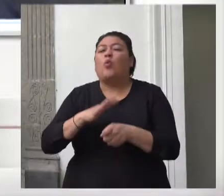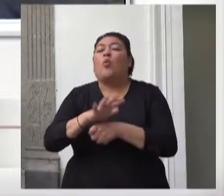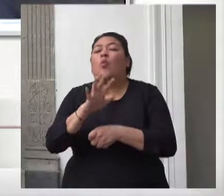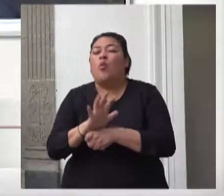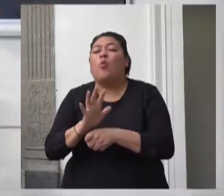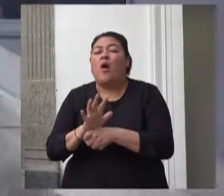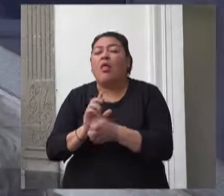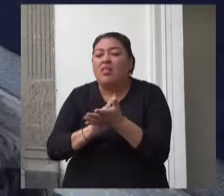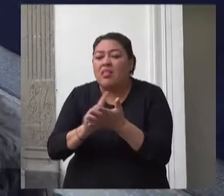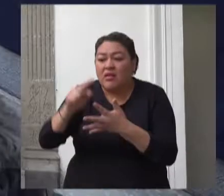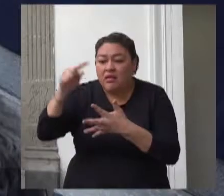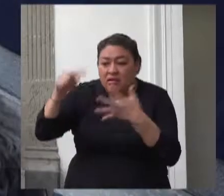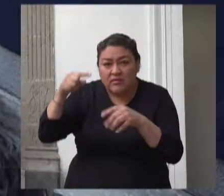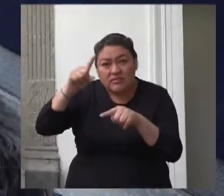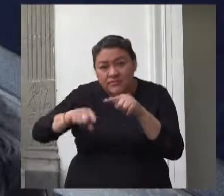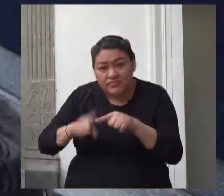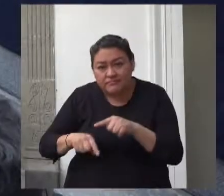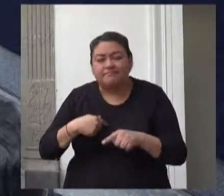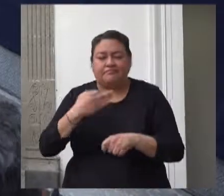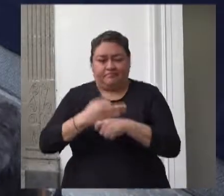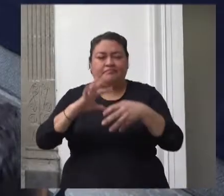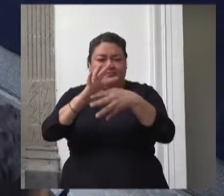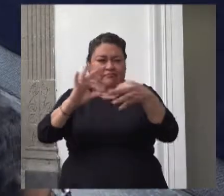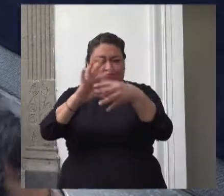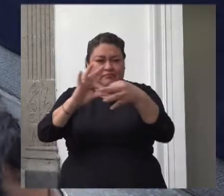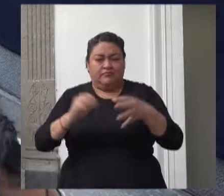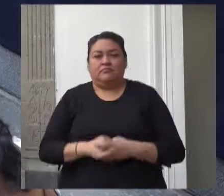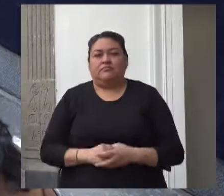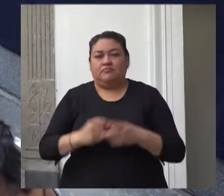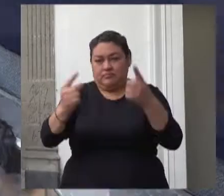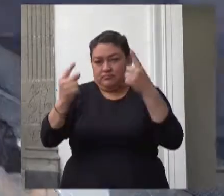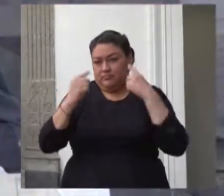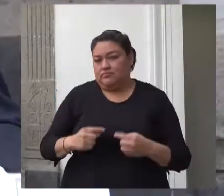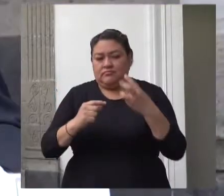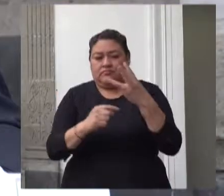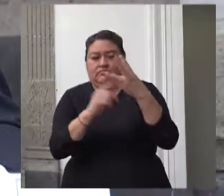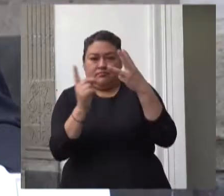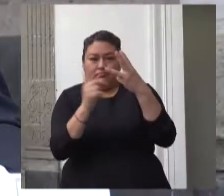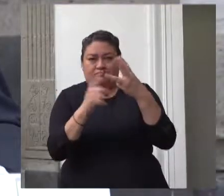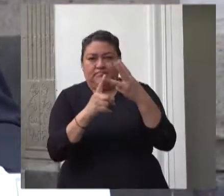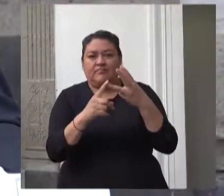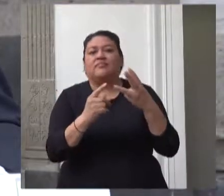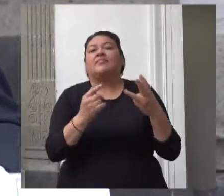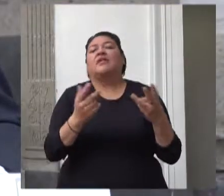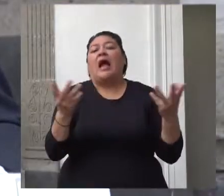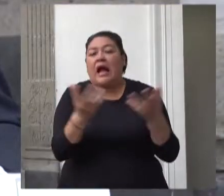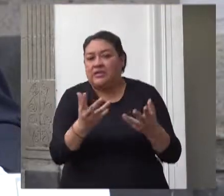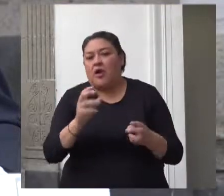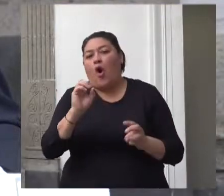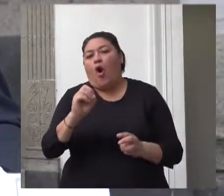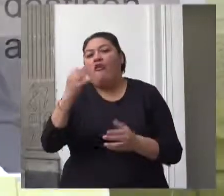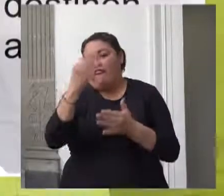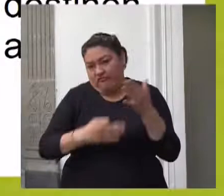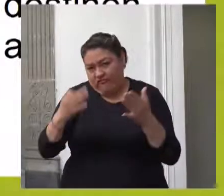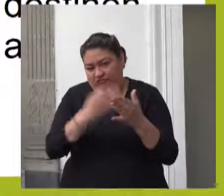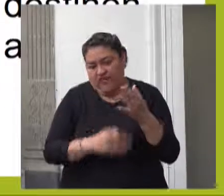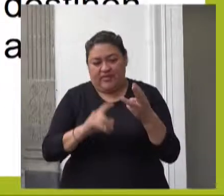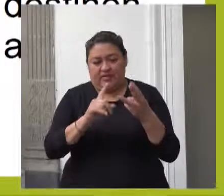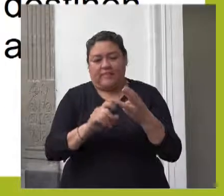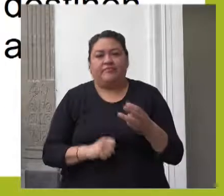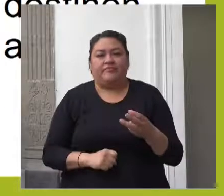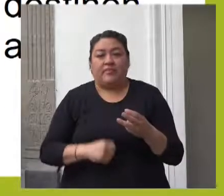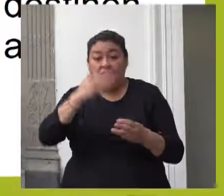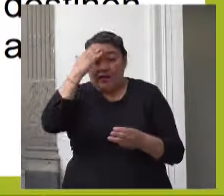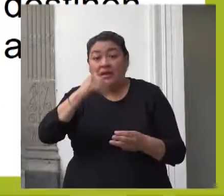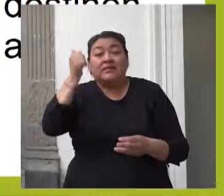más adelante tercera acción u omisión falta de fundamentación y